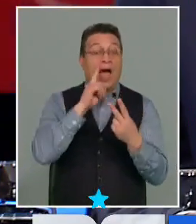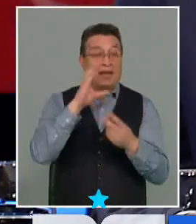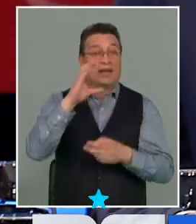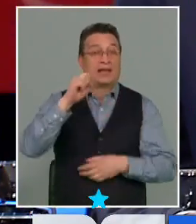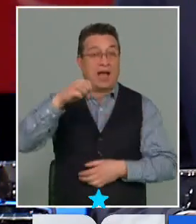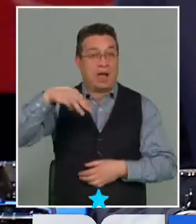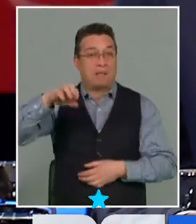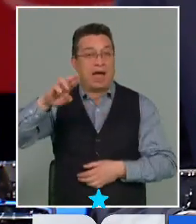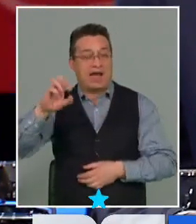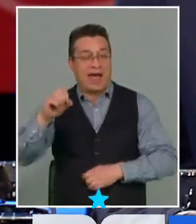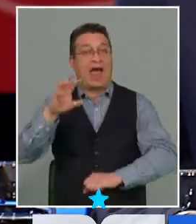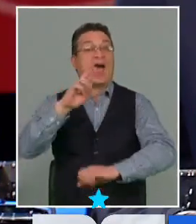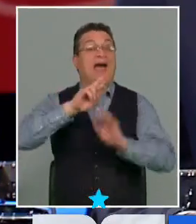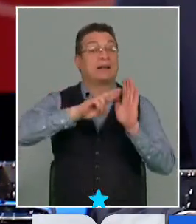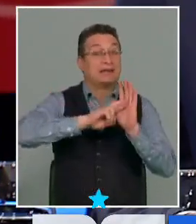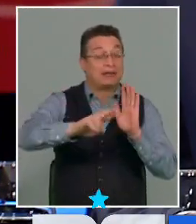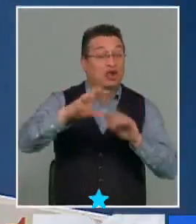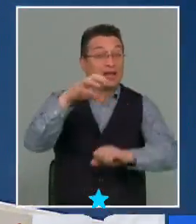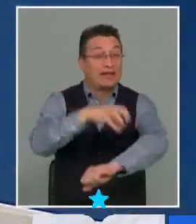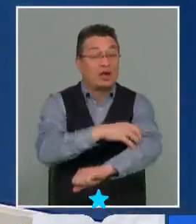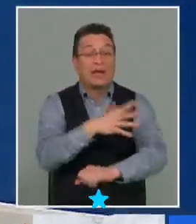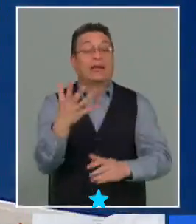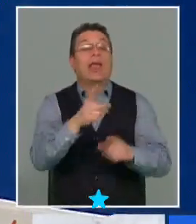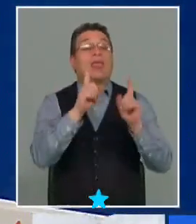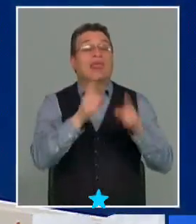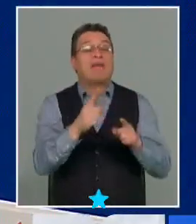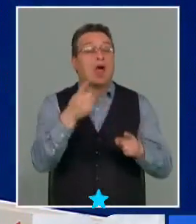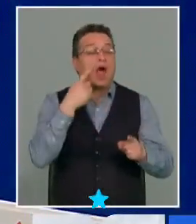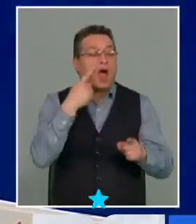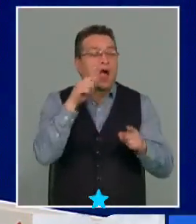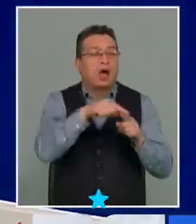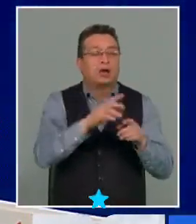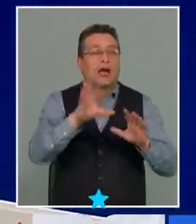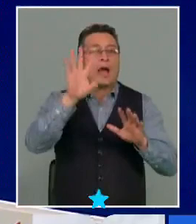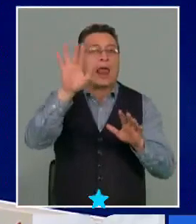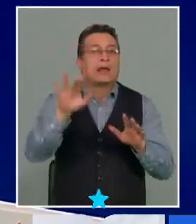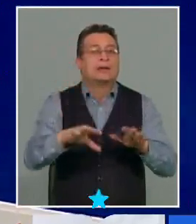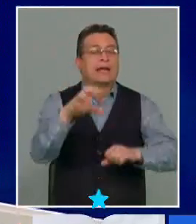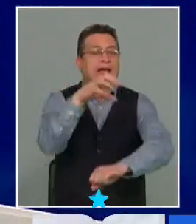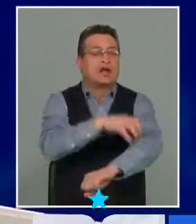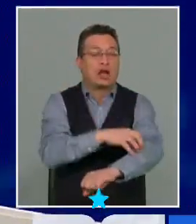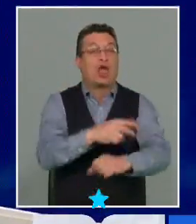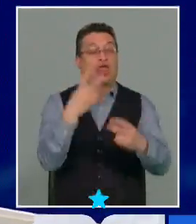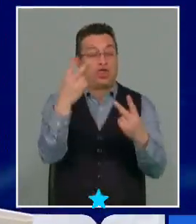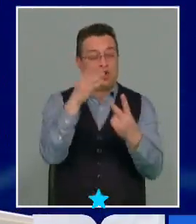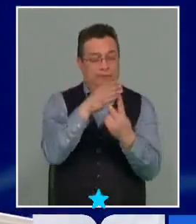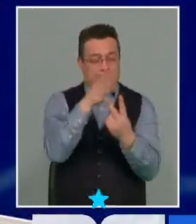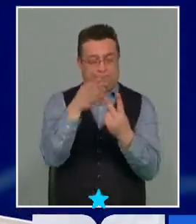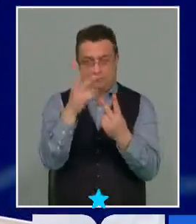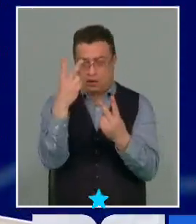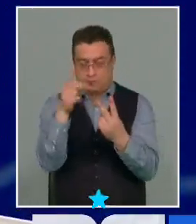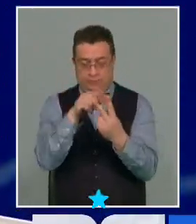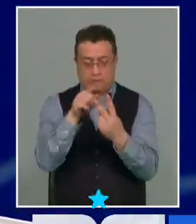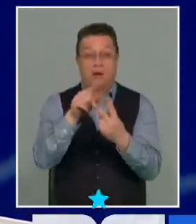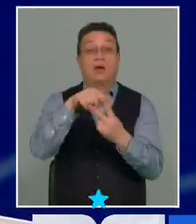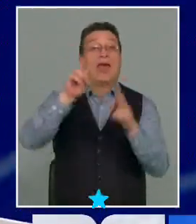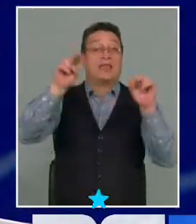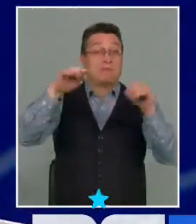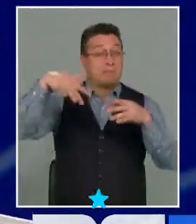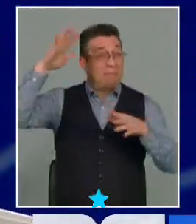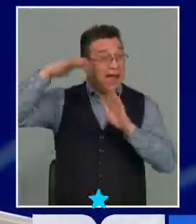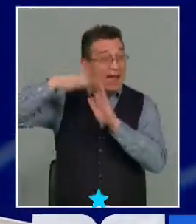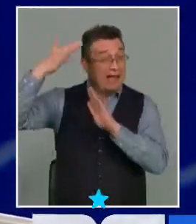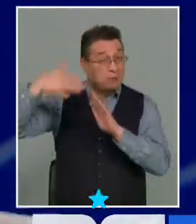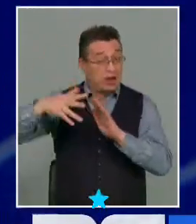Representación Regional, la pregunta es, ¿qué debería conocer esa Cámara de Carácter Regional? Y hay dos ideas. Una, las grandes temas o las